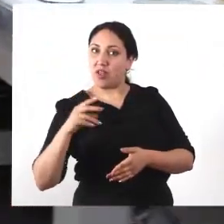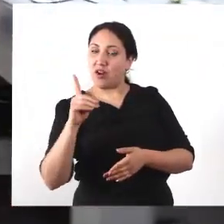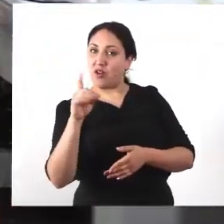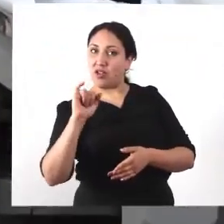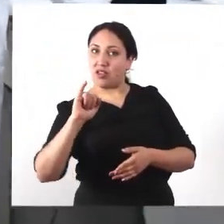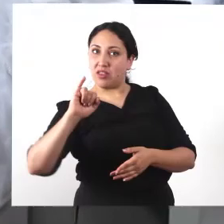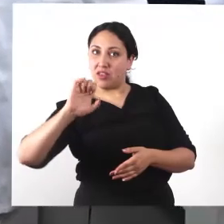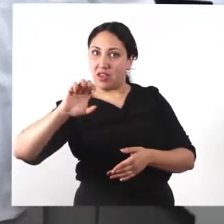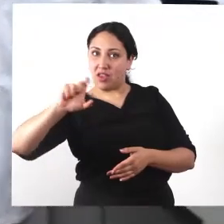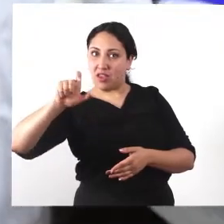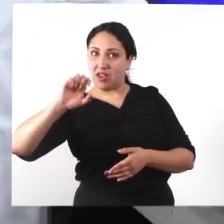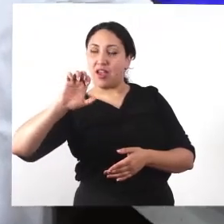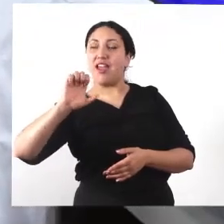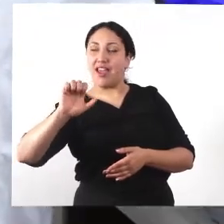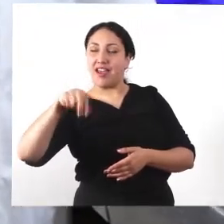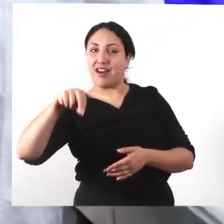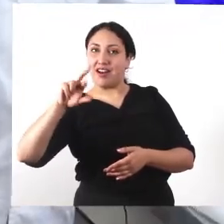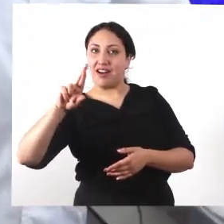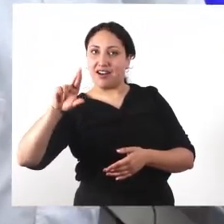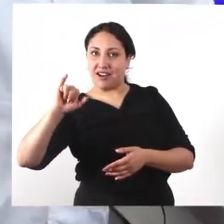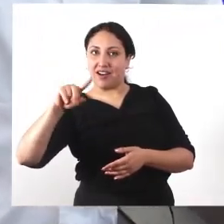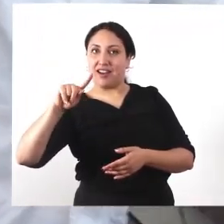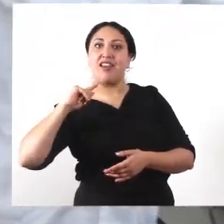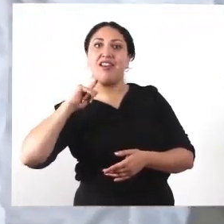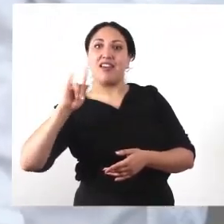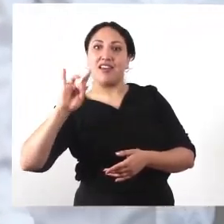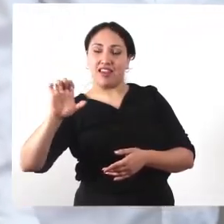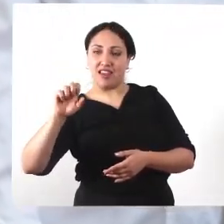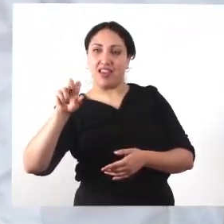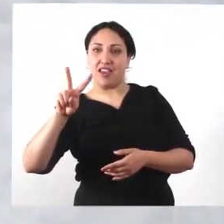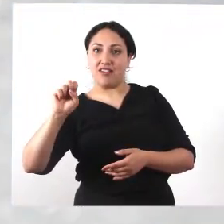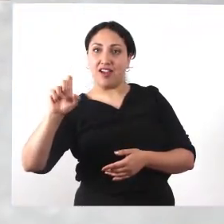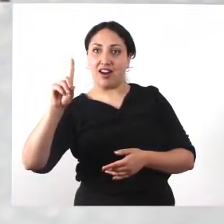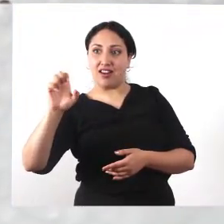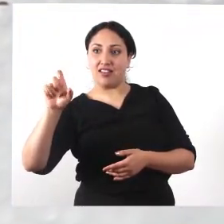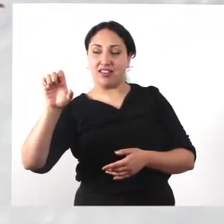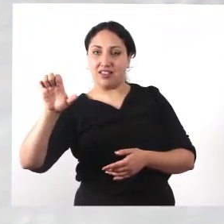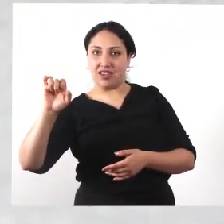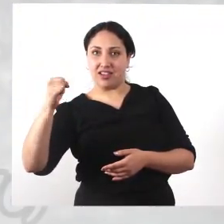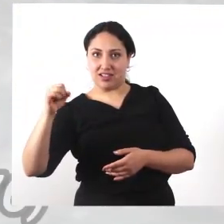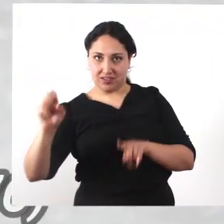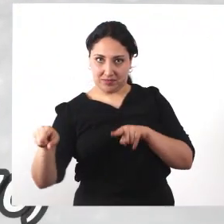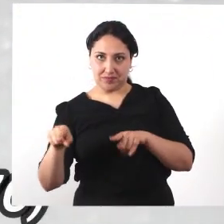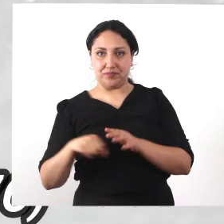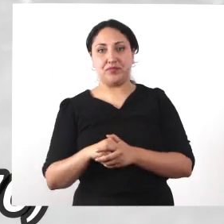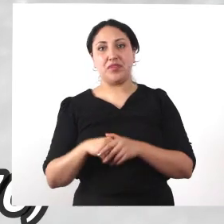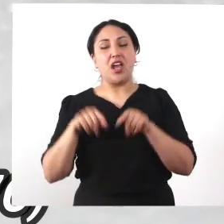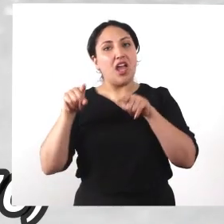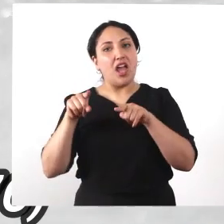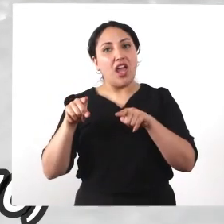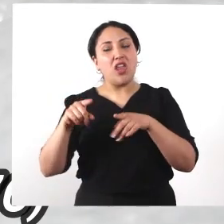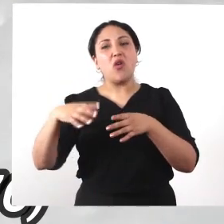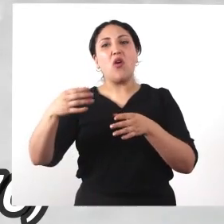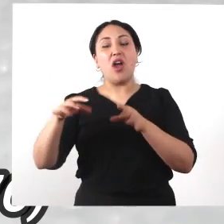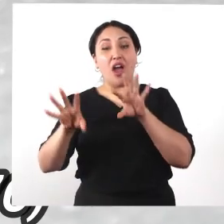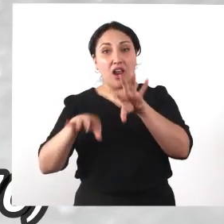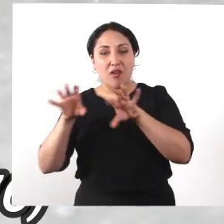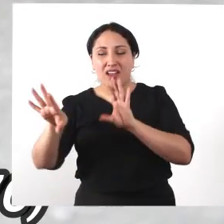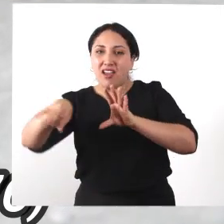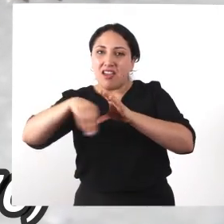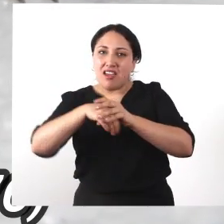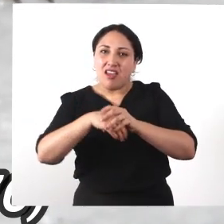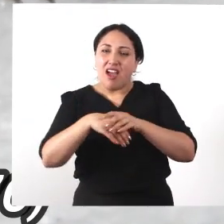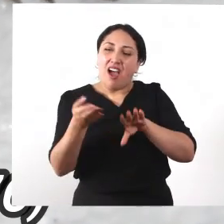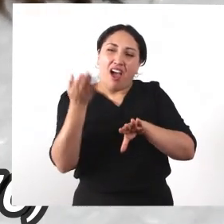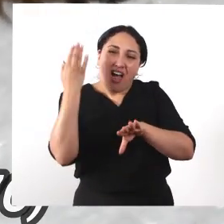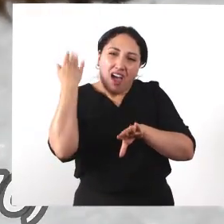donde les mostrará una interesante técnica de conservación de estos insectos. Principalmente, ellos son conservados en líquido, lo que dificulta